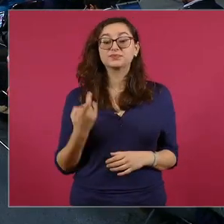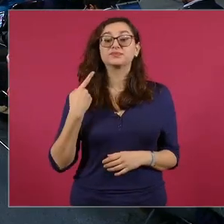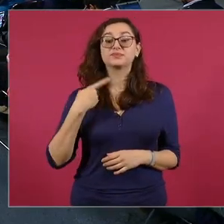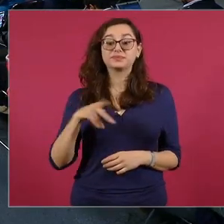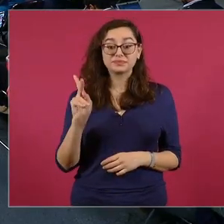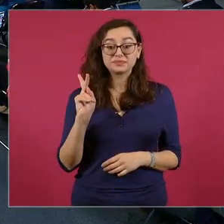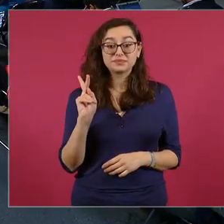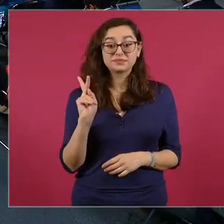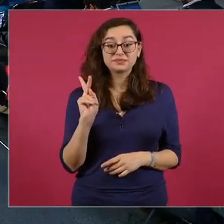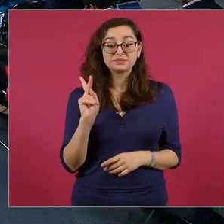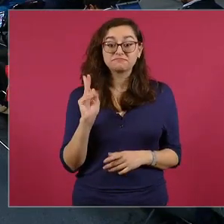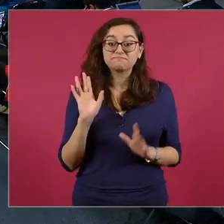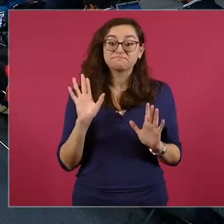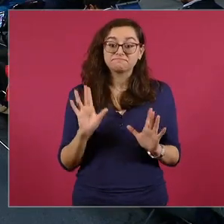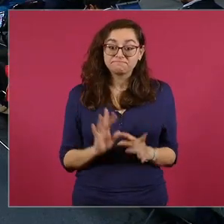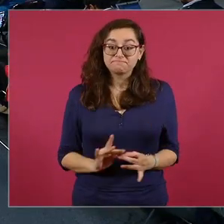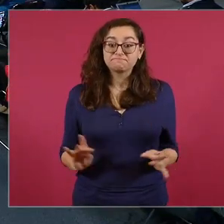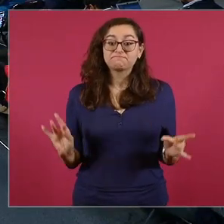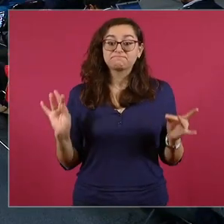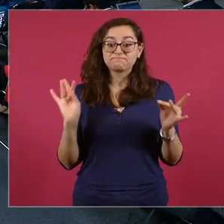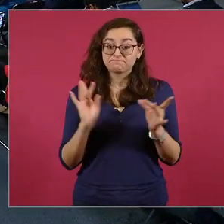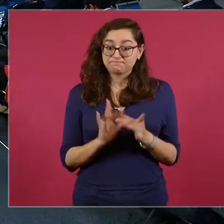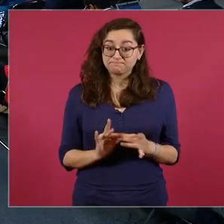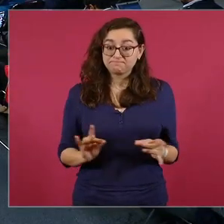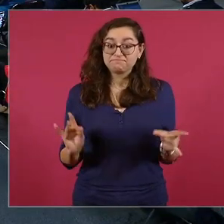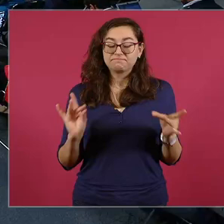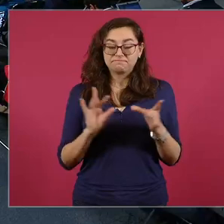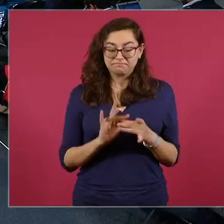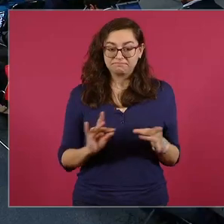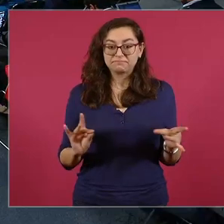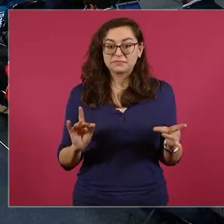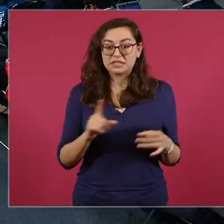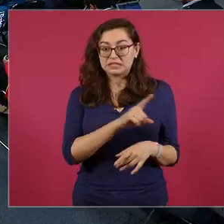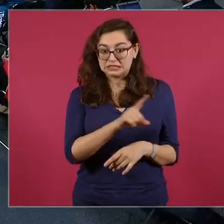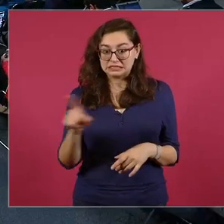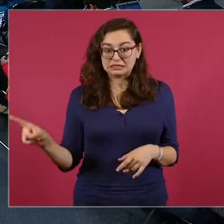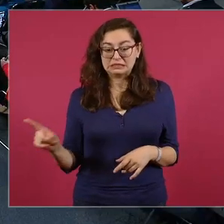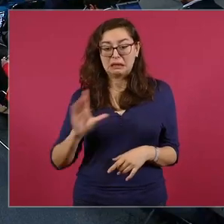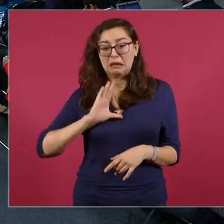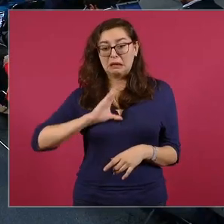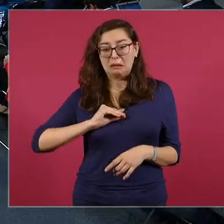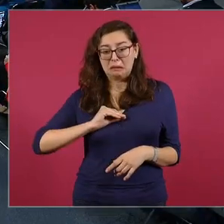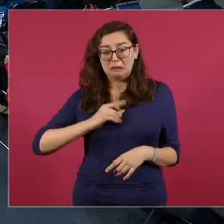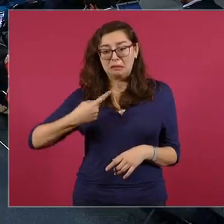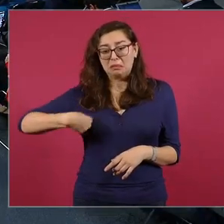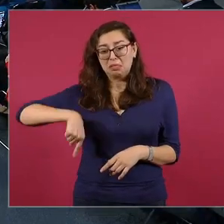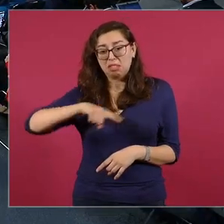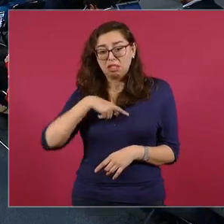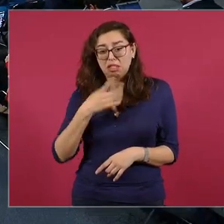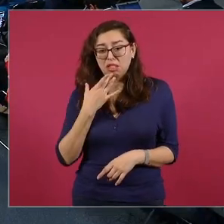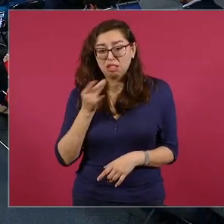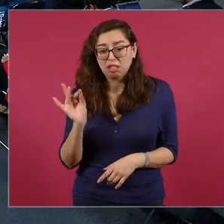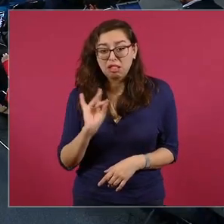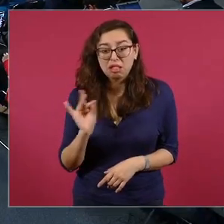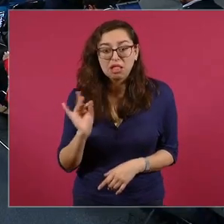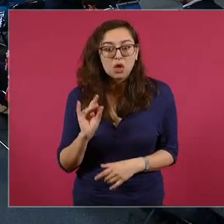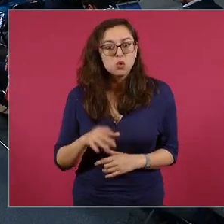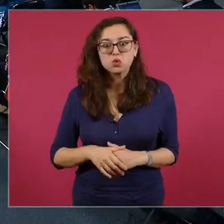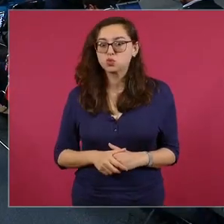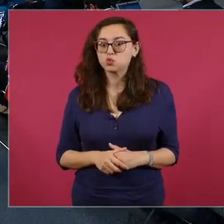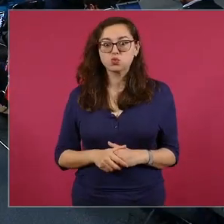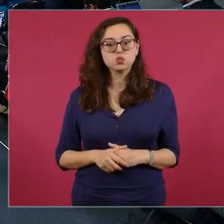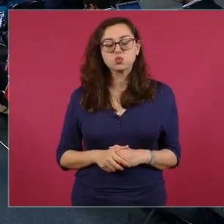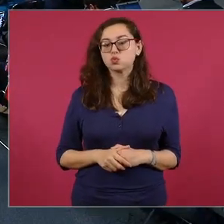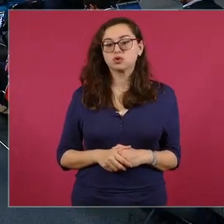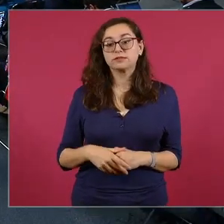para no acomplejarnos todavía pastaban los